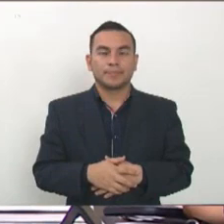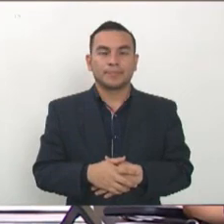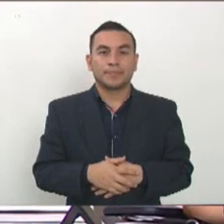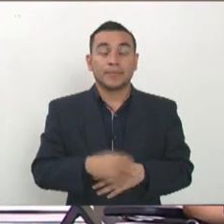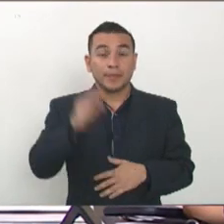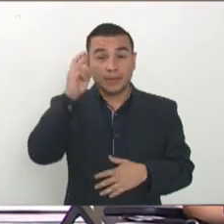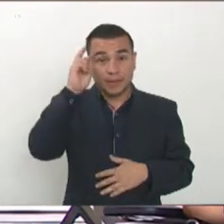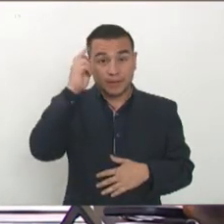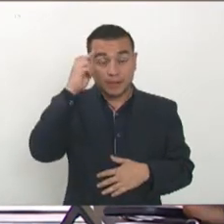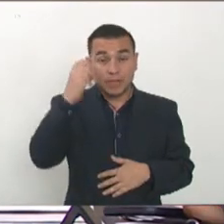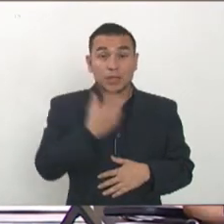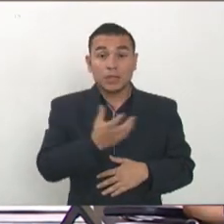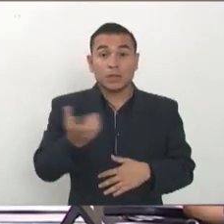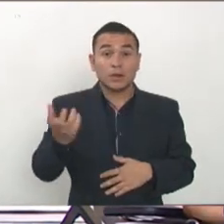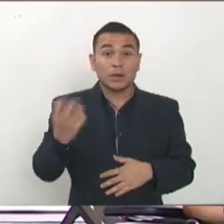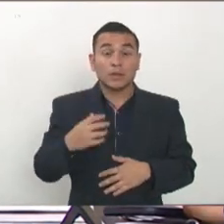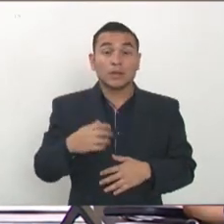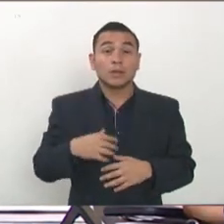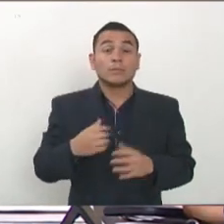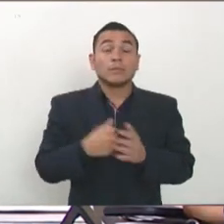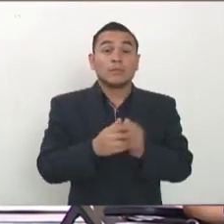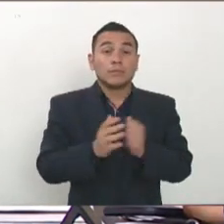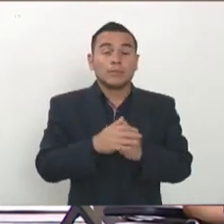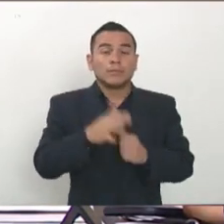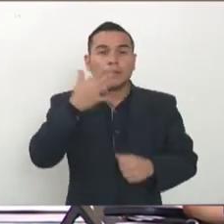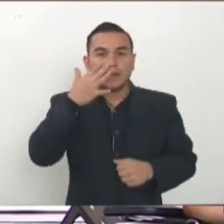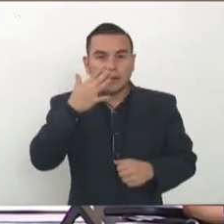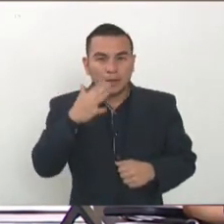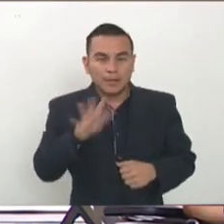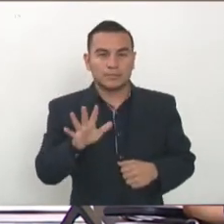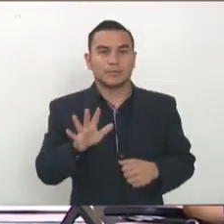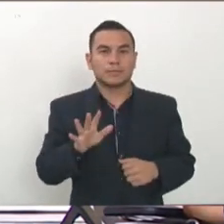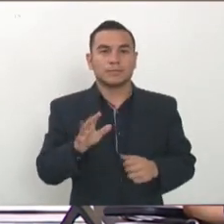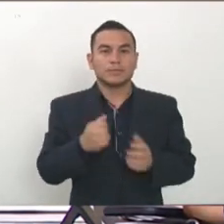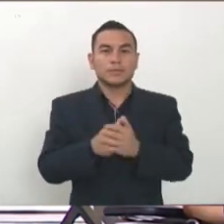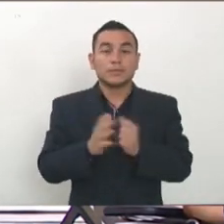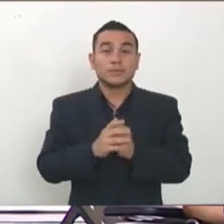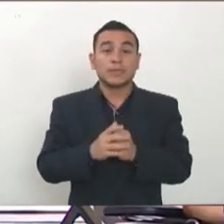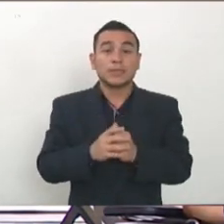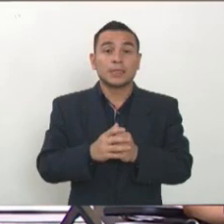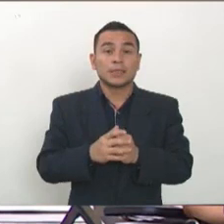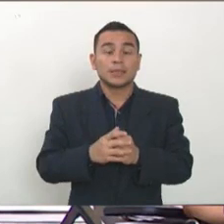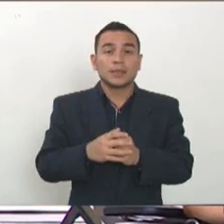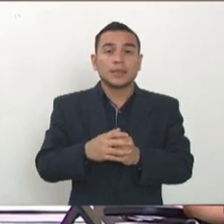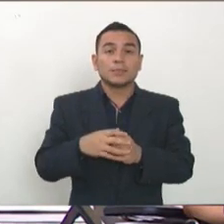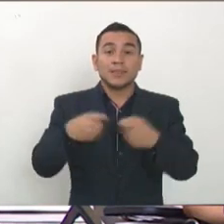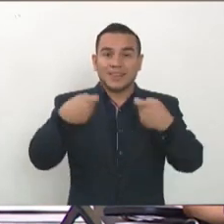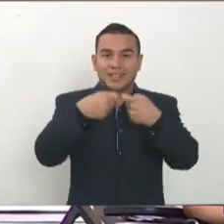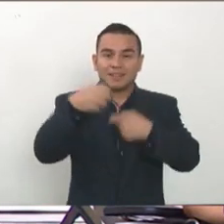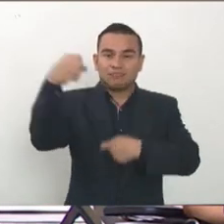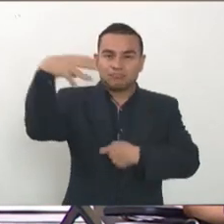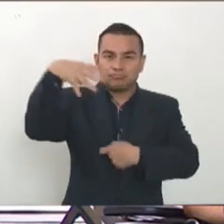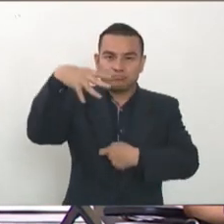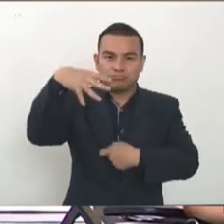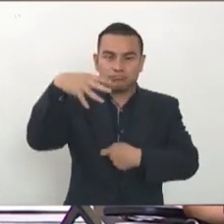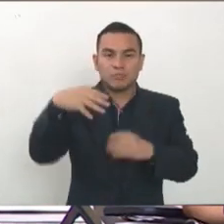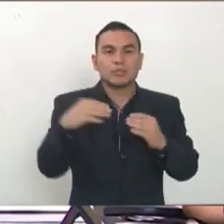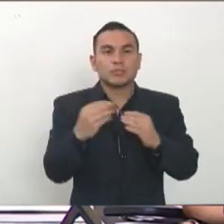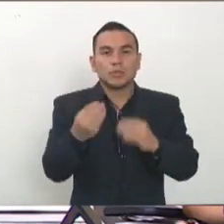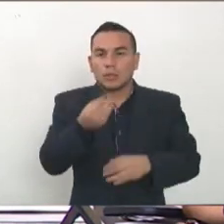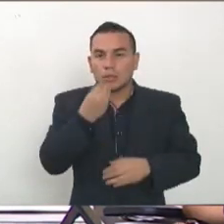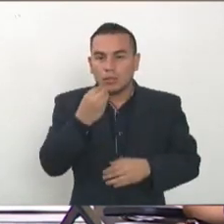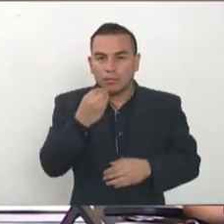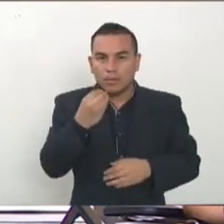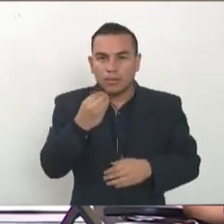destruyen la capacidad del país de seguir funcionando por ejemplo, su capacidad de producir energía eléctrica o su capacidad de producir alimentos o de